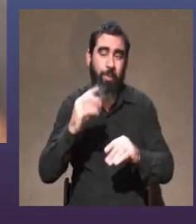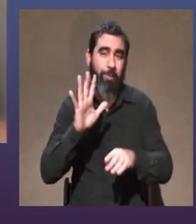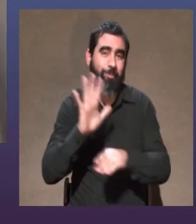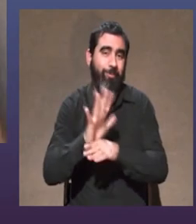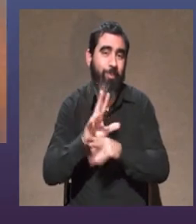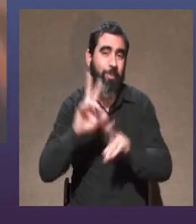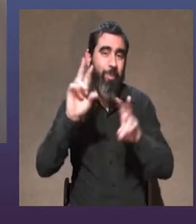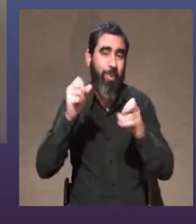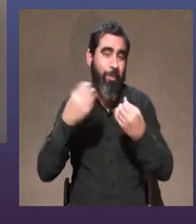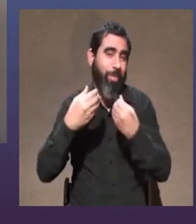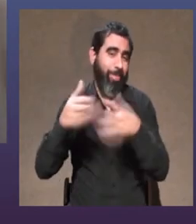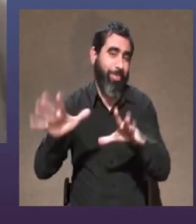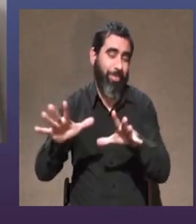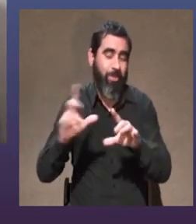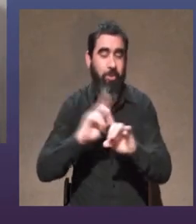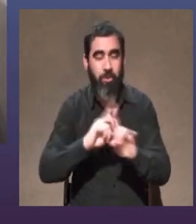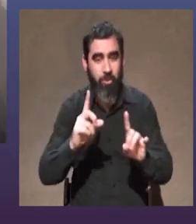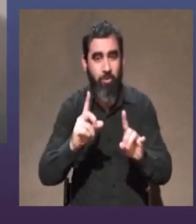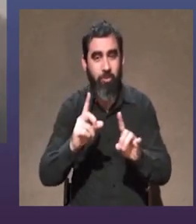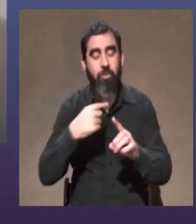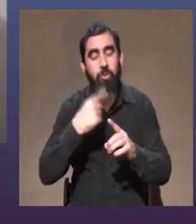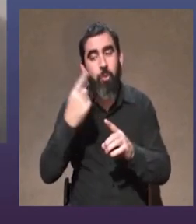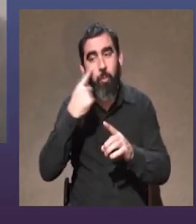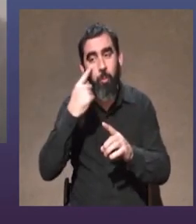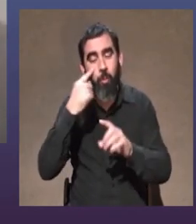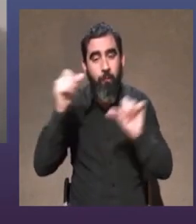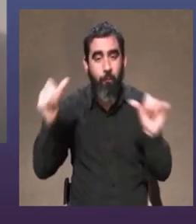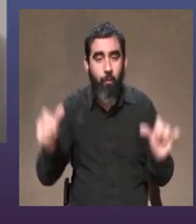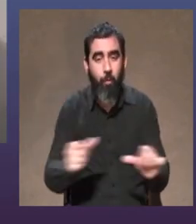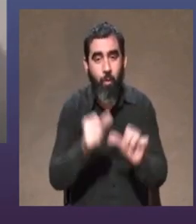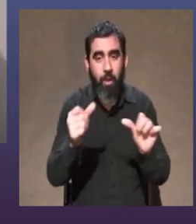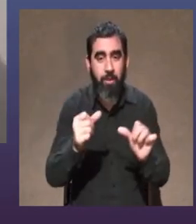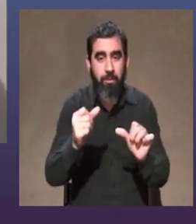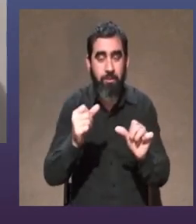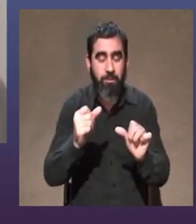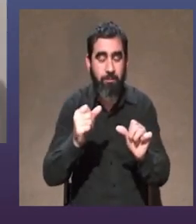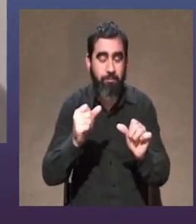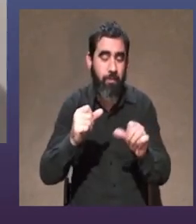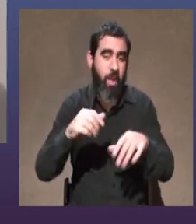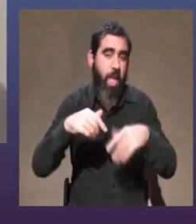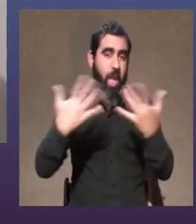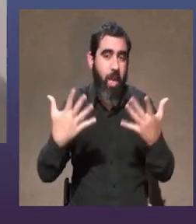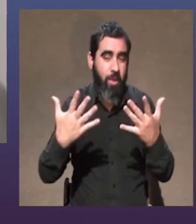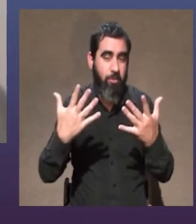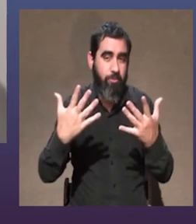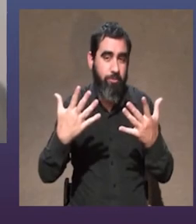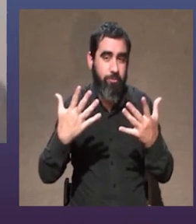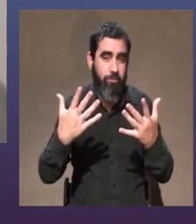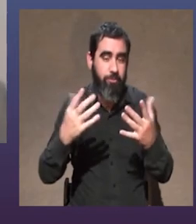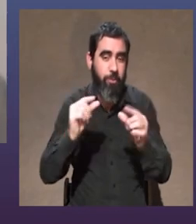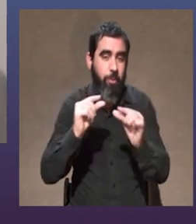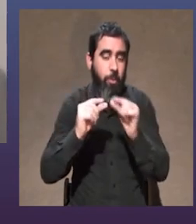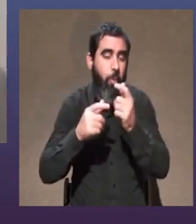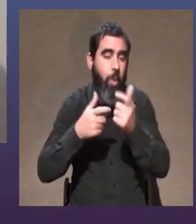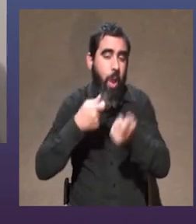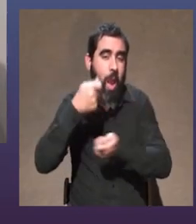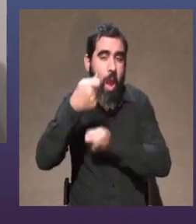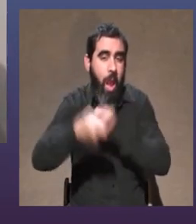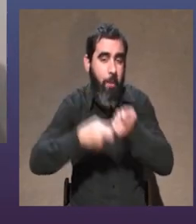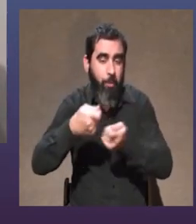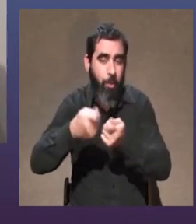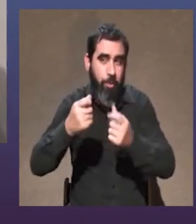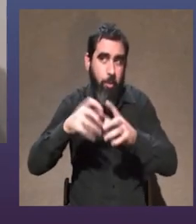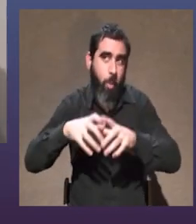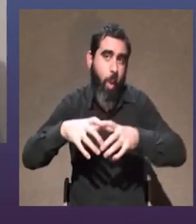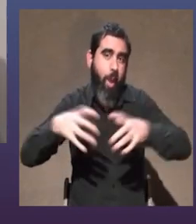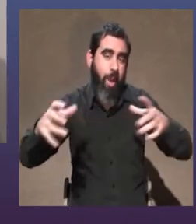que suena me saqué el tema el tema intentaré hacer una nada es un granito en